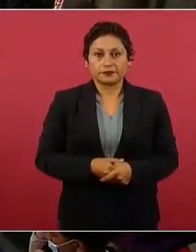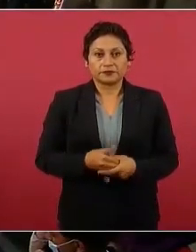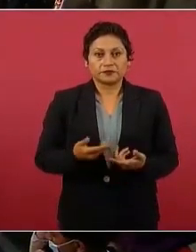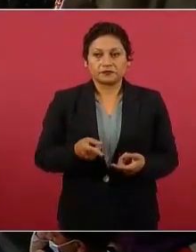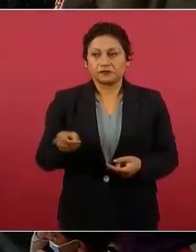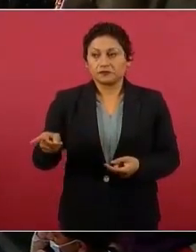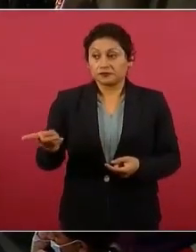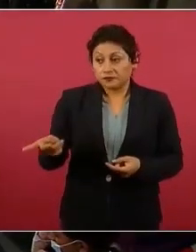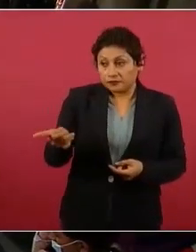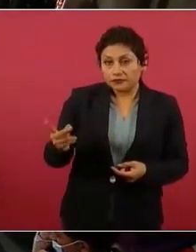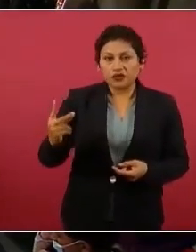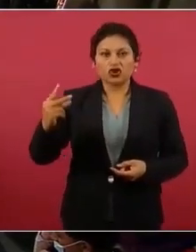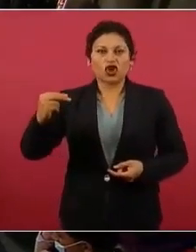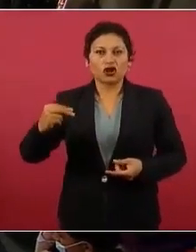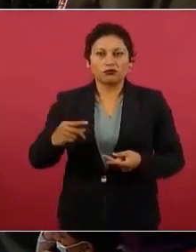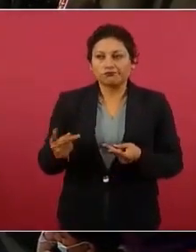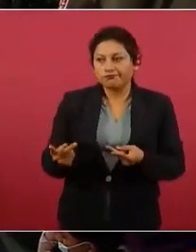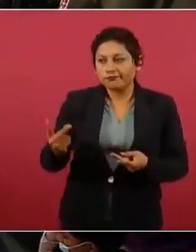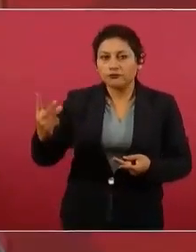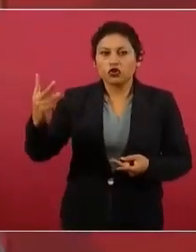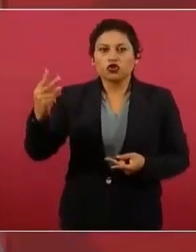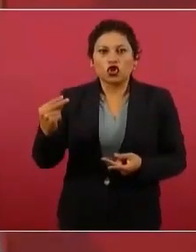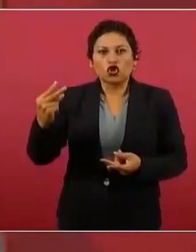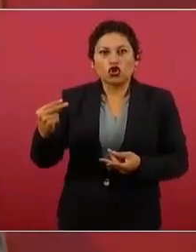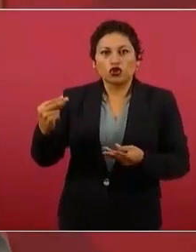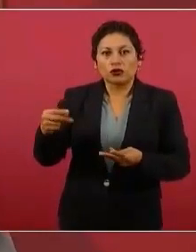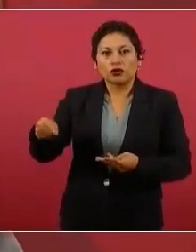se bloquean.